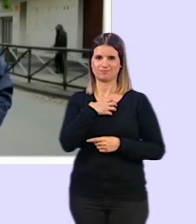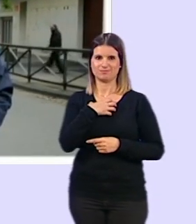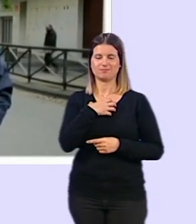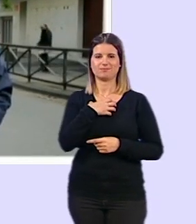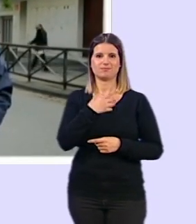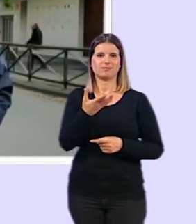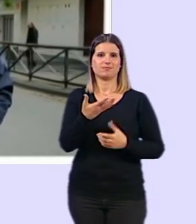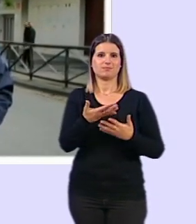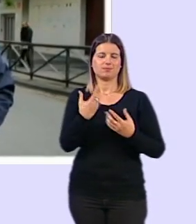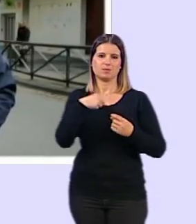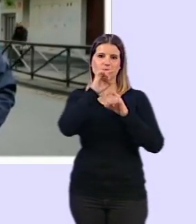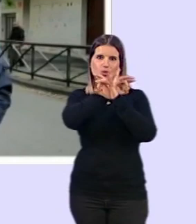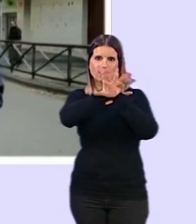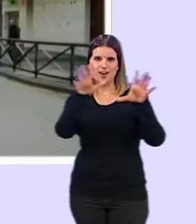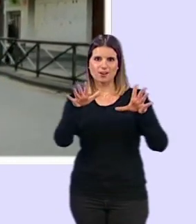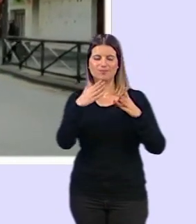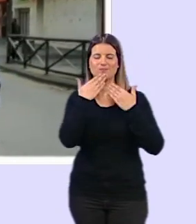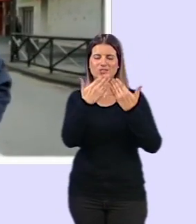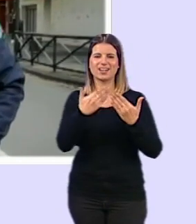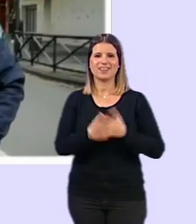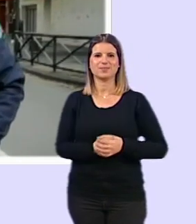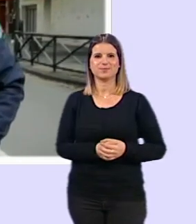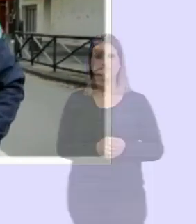Rogamos nuevamente que queden todos en su comisión. Muchas gracias.